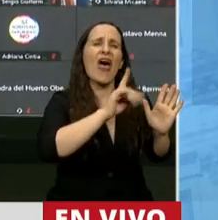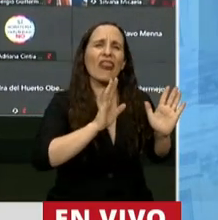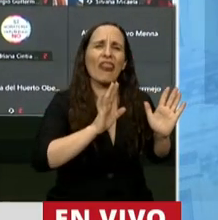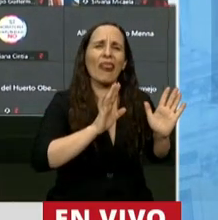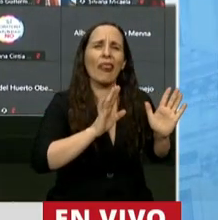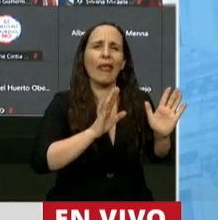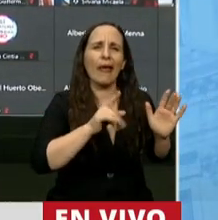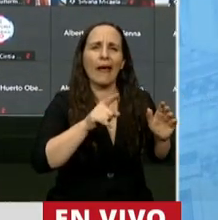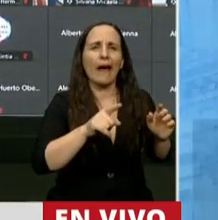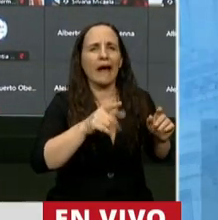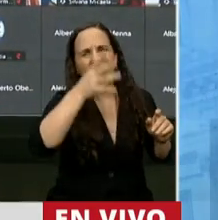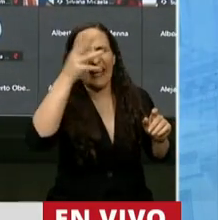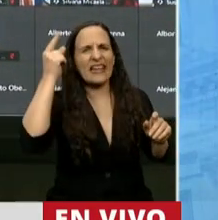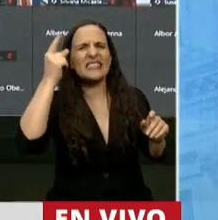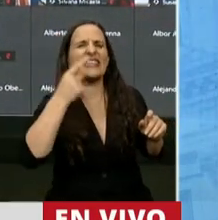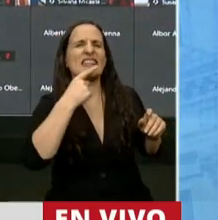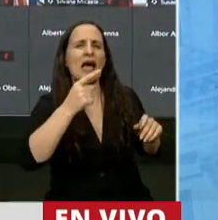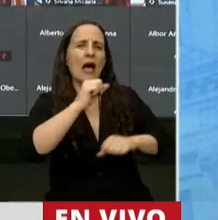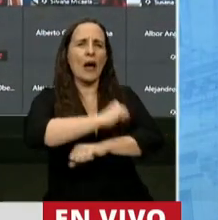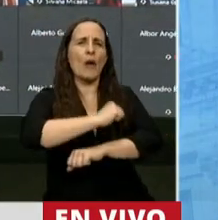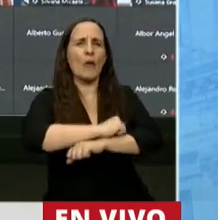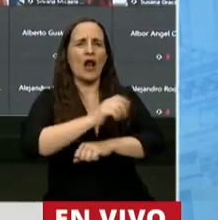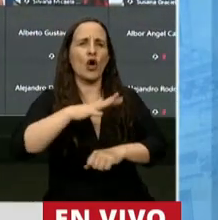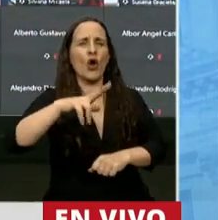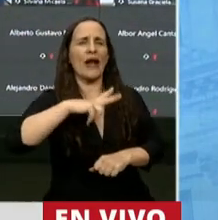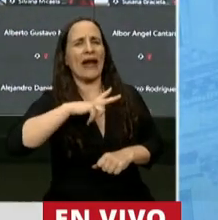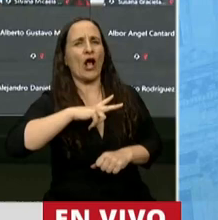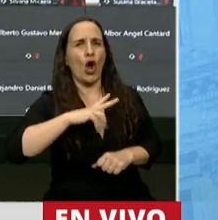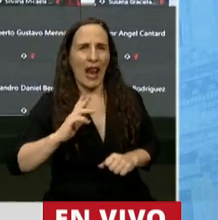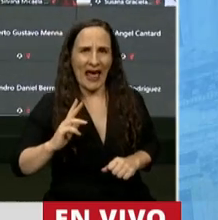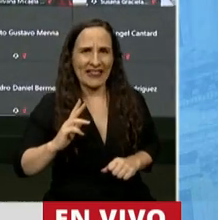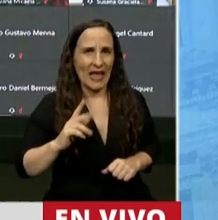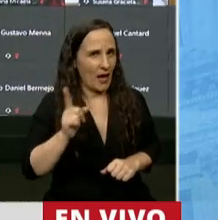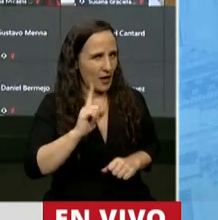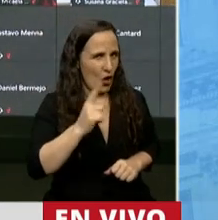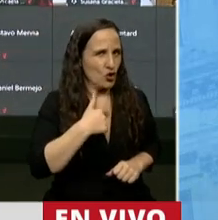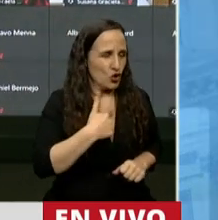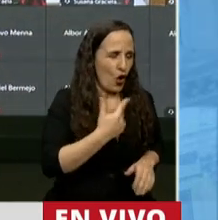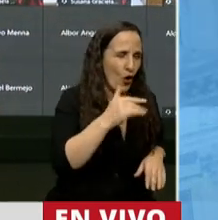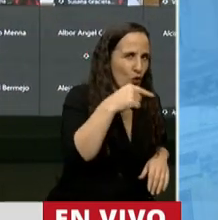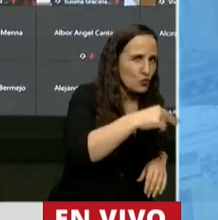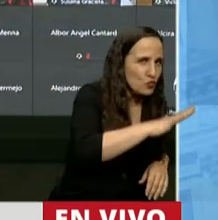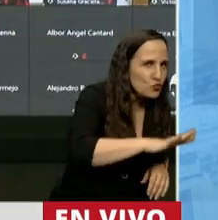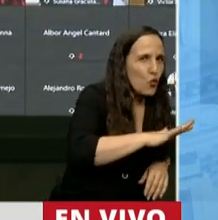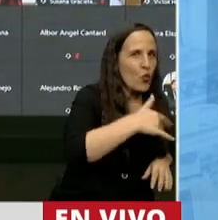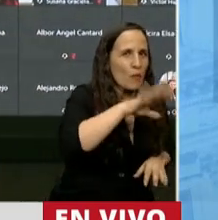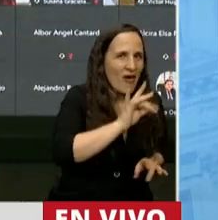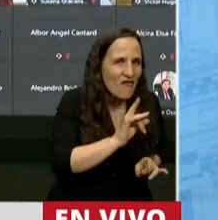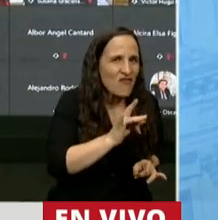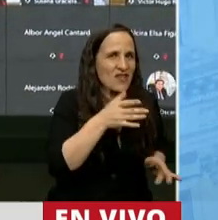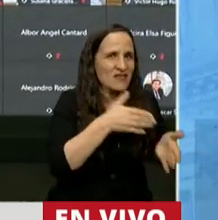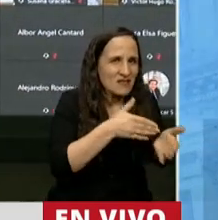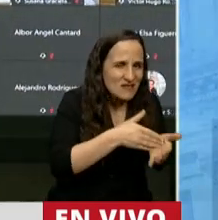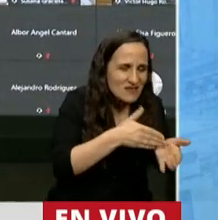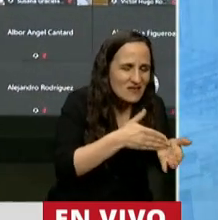en la que ve Cristina desde su balcón de Recoleta. Es la ciudad diversa, es la ciudad difícil, es la ciudad que